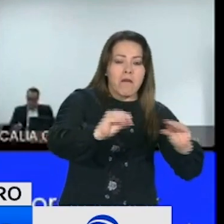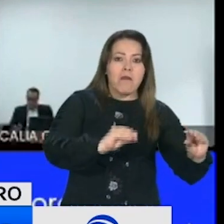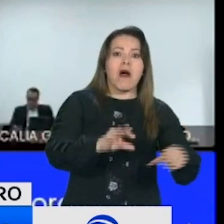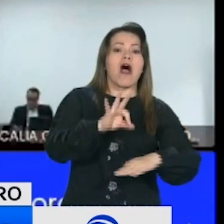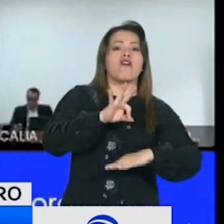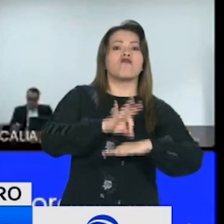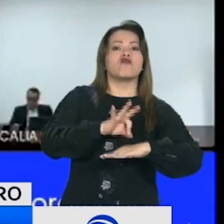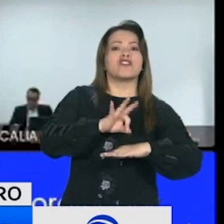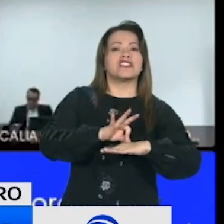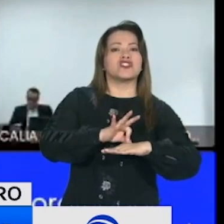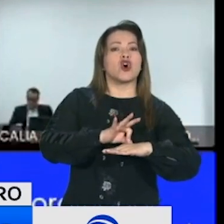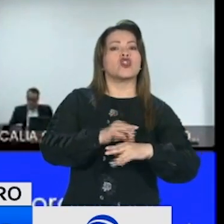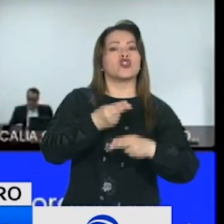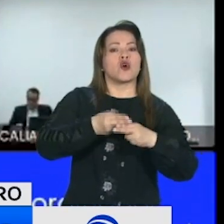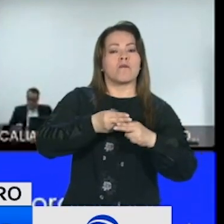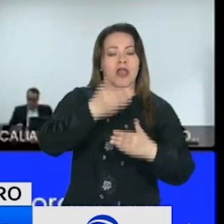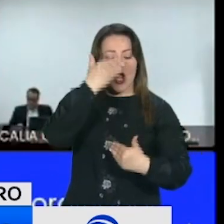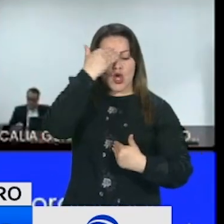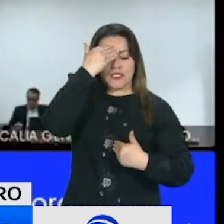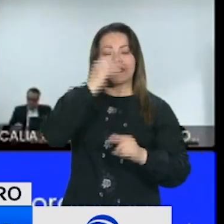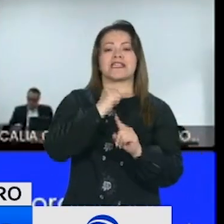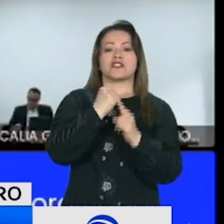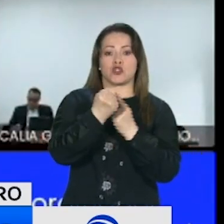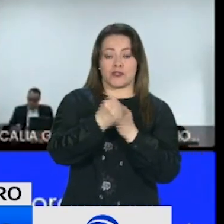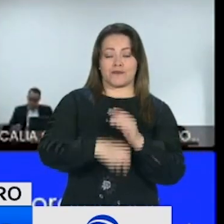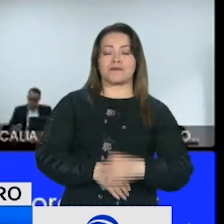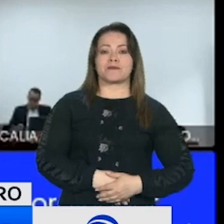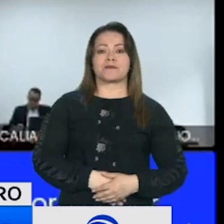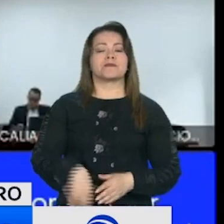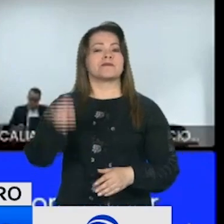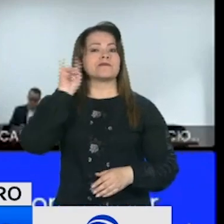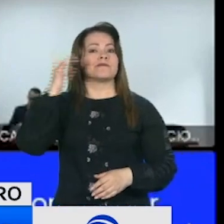Fundación de Conciencia Social Fucoso. Vamos a pasar el audio.